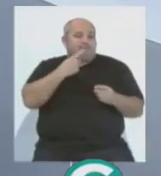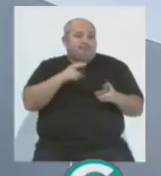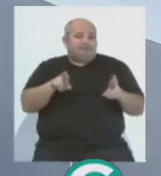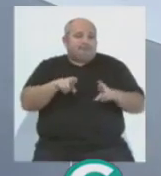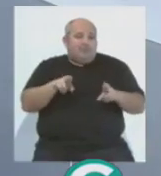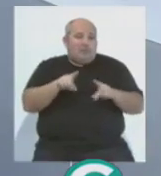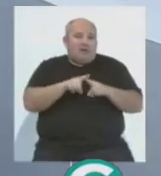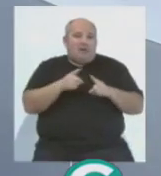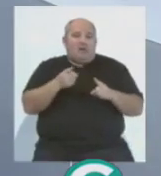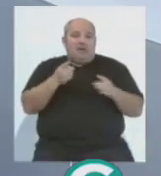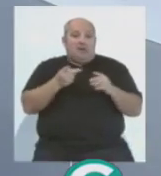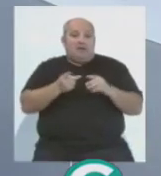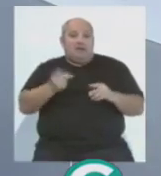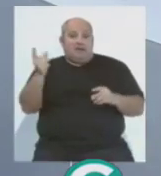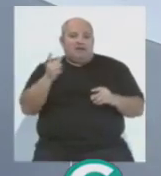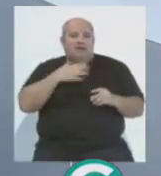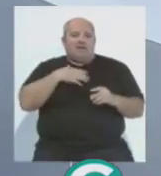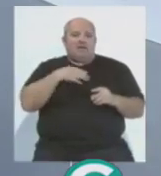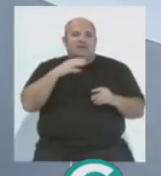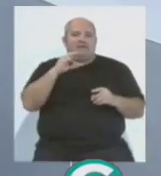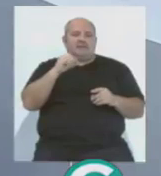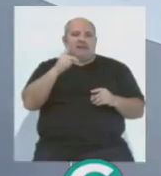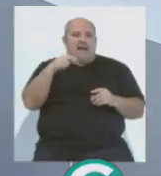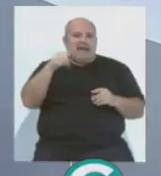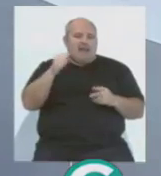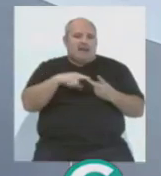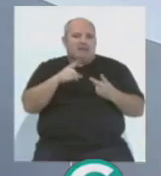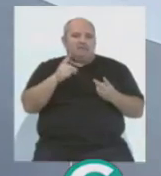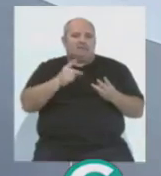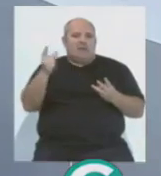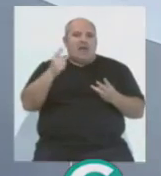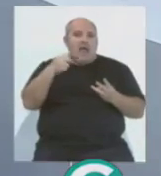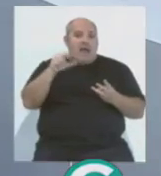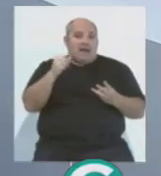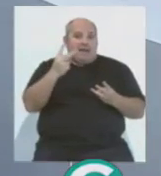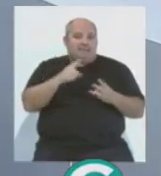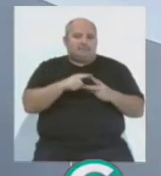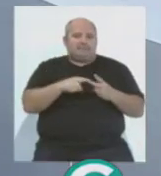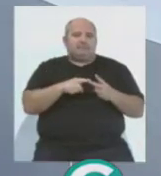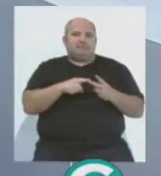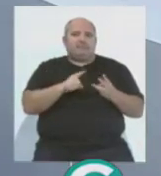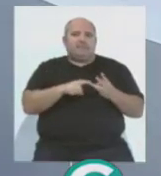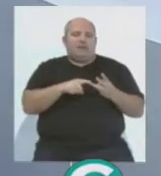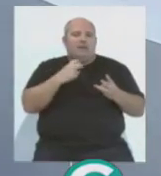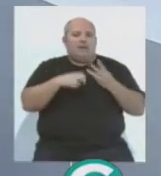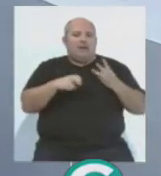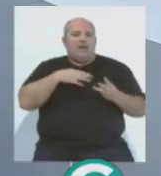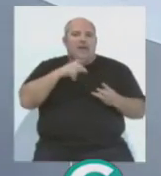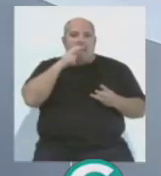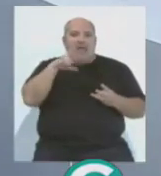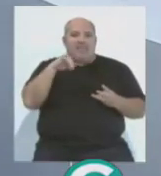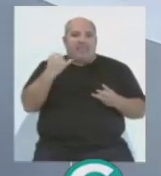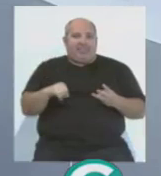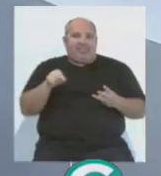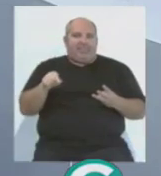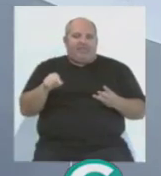repetir, ahora mismo con la salida de Karina Samón, con la salida de Salvador Agra y con la lesión de Juan Hernández,